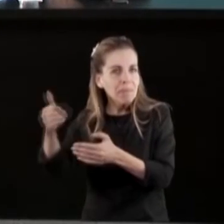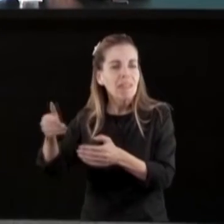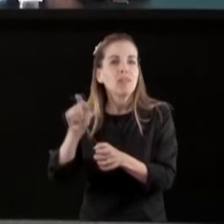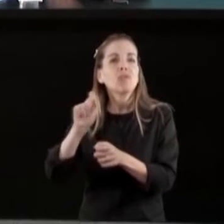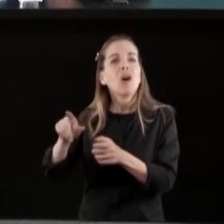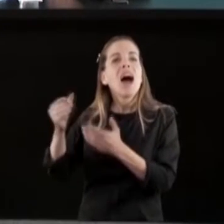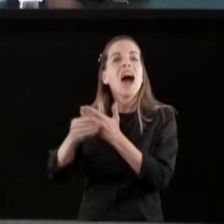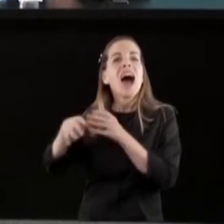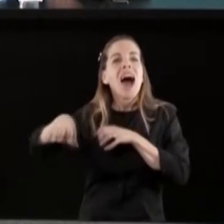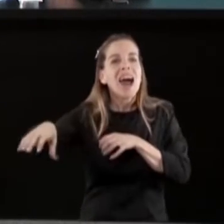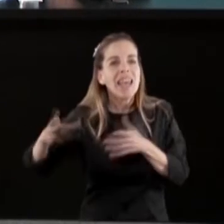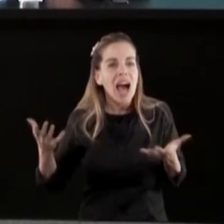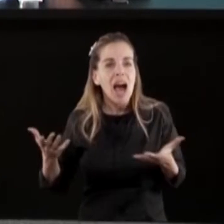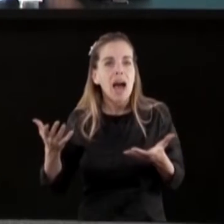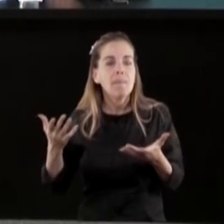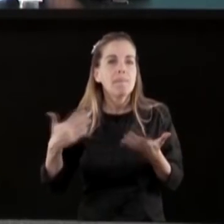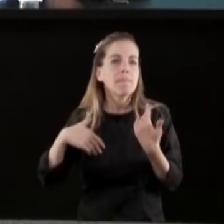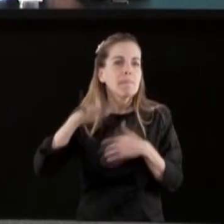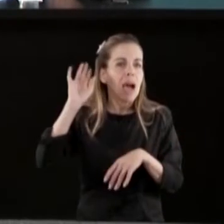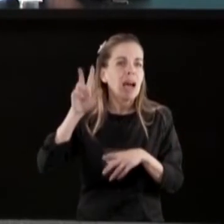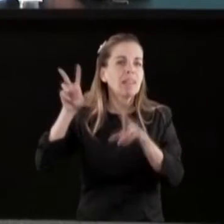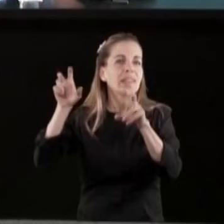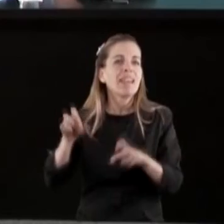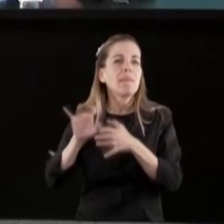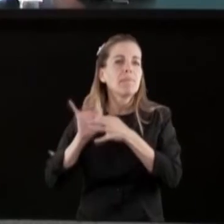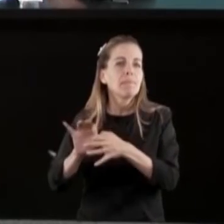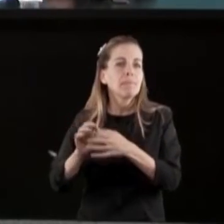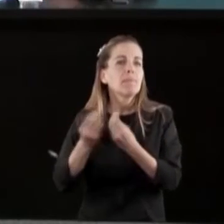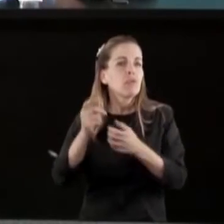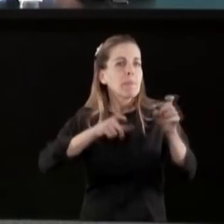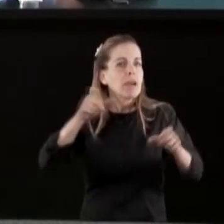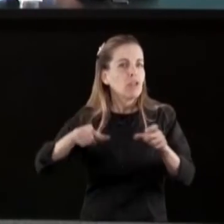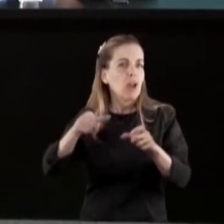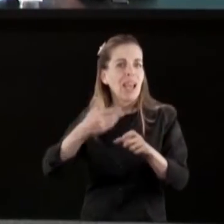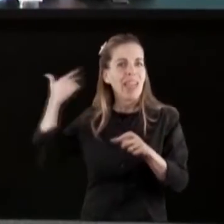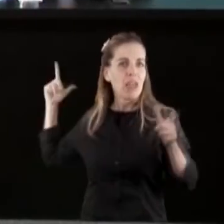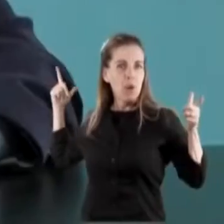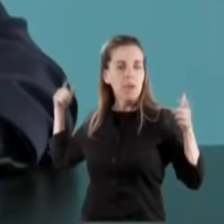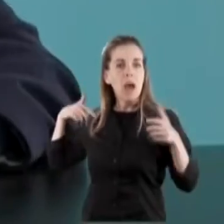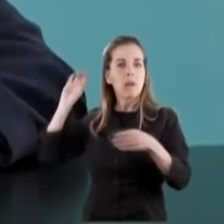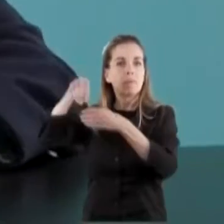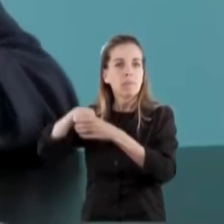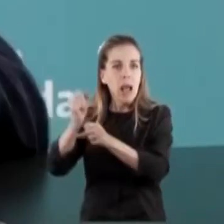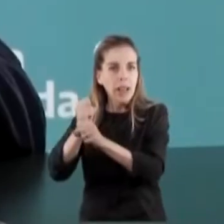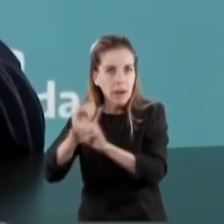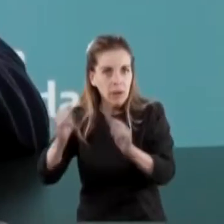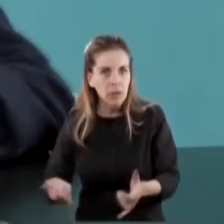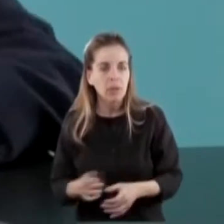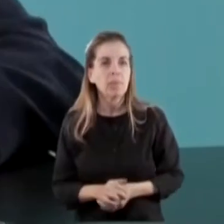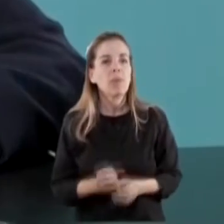vinculado a la inclusión fundamentalmente de muchos argentinos en el trabajo. Bueno, ante todo,